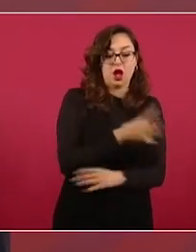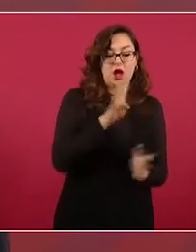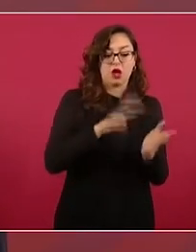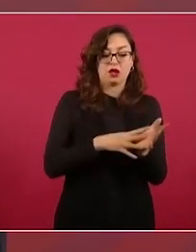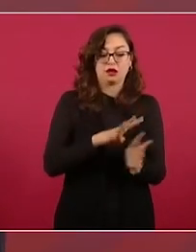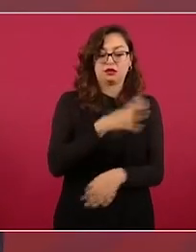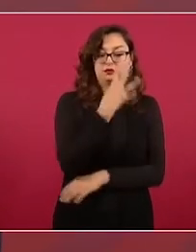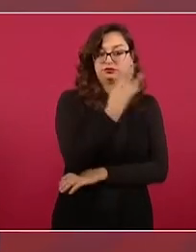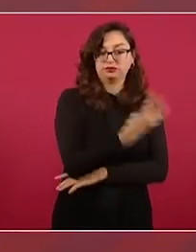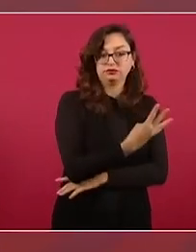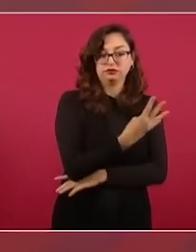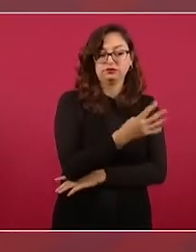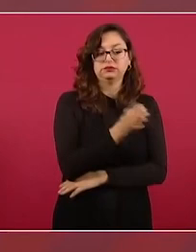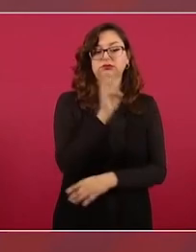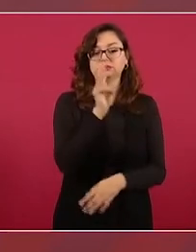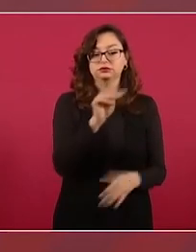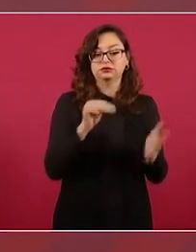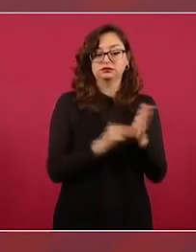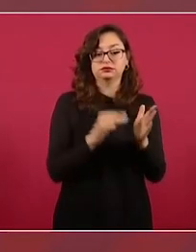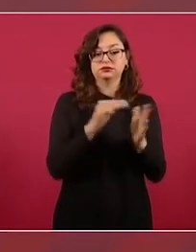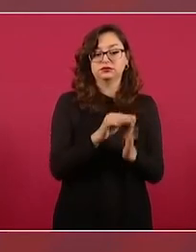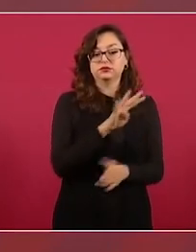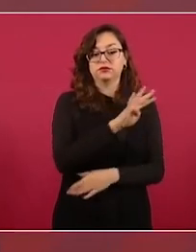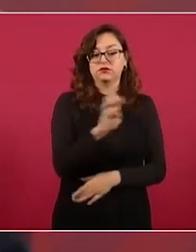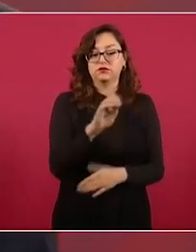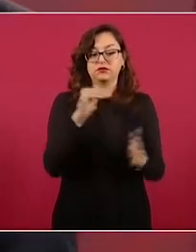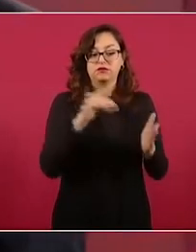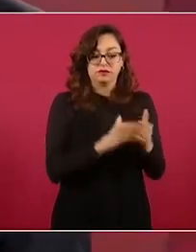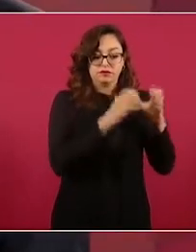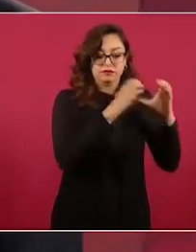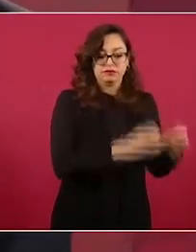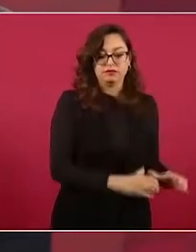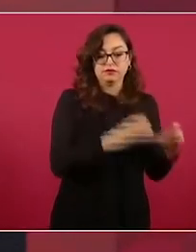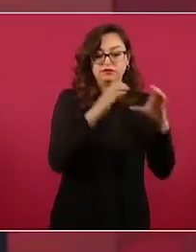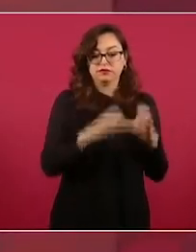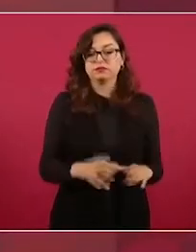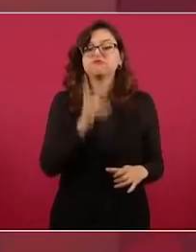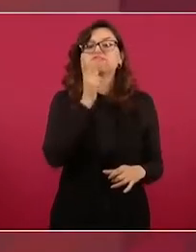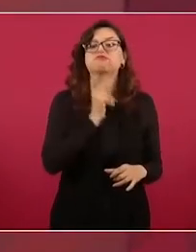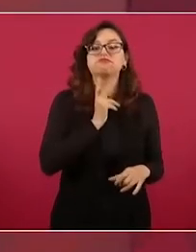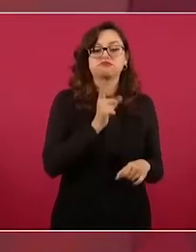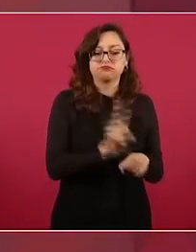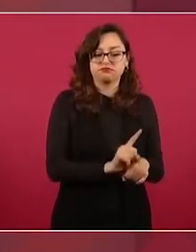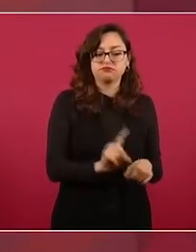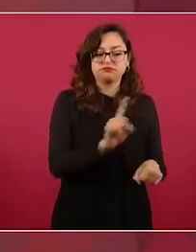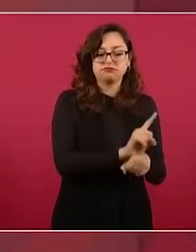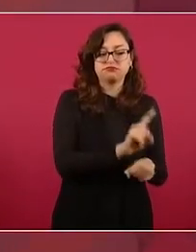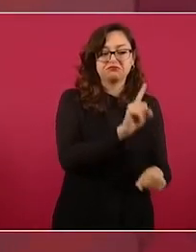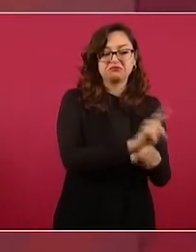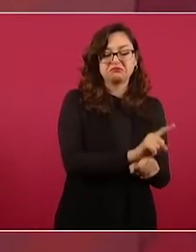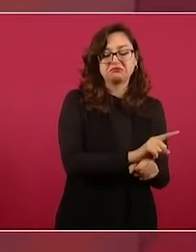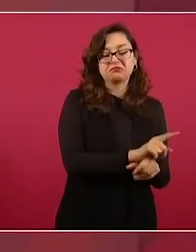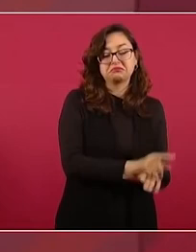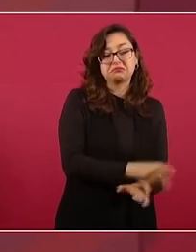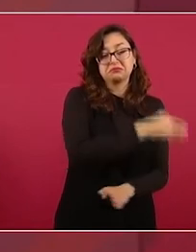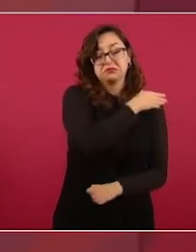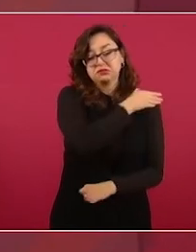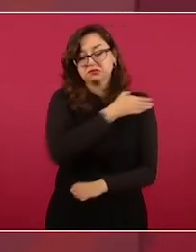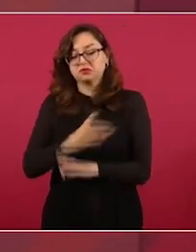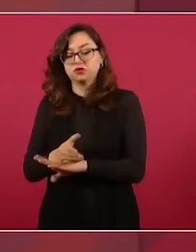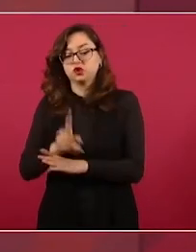a un millón 700 mil